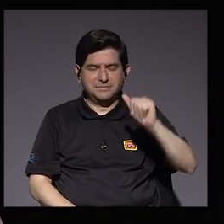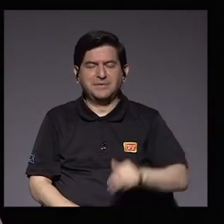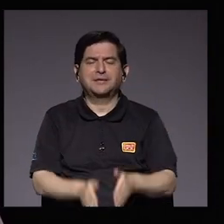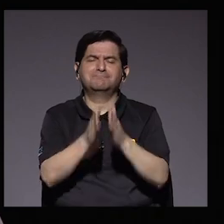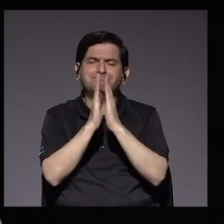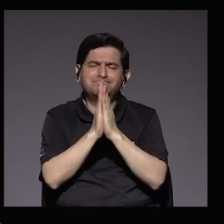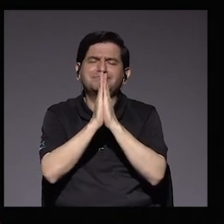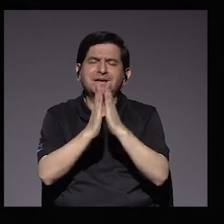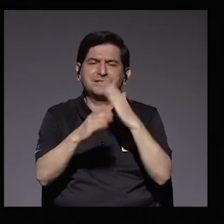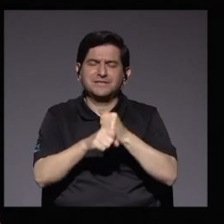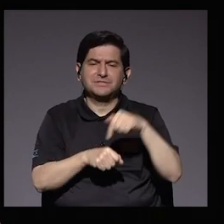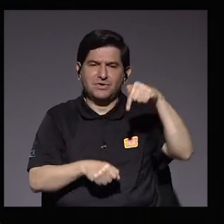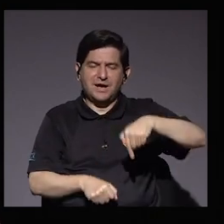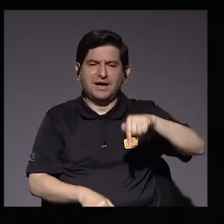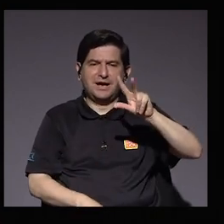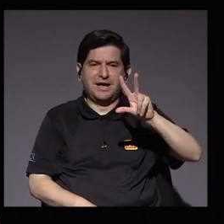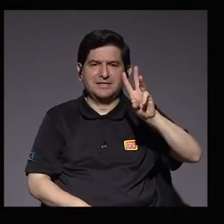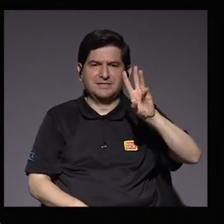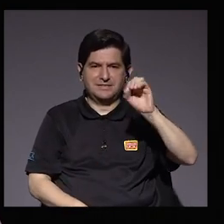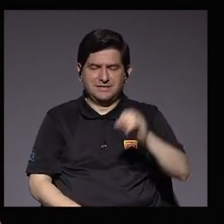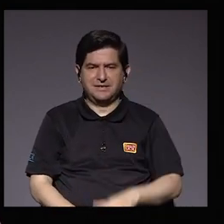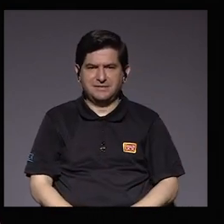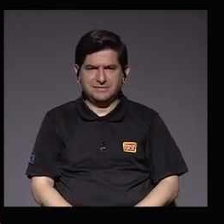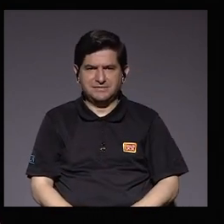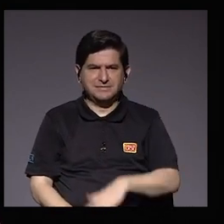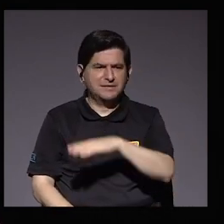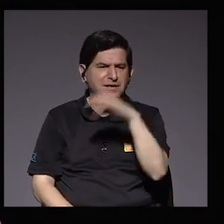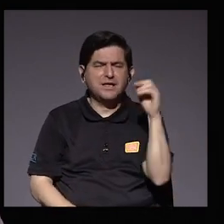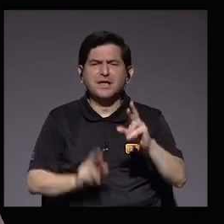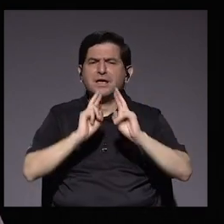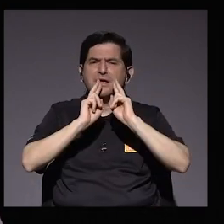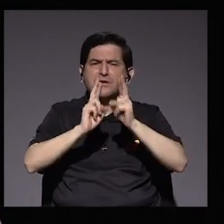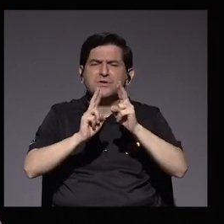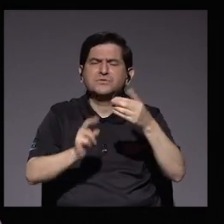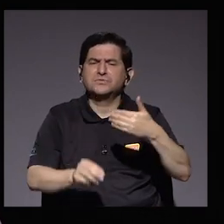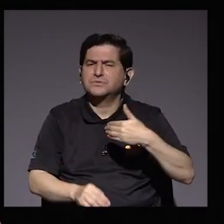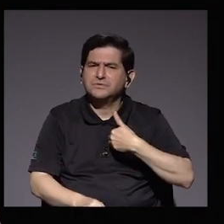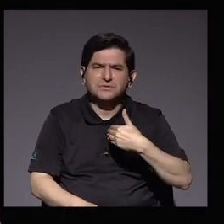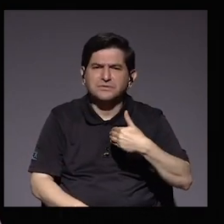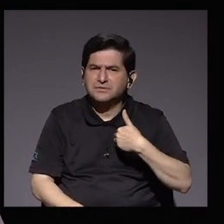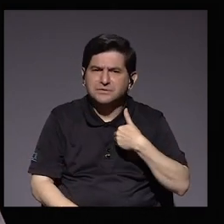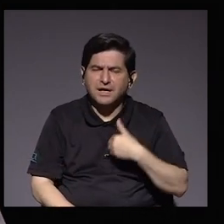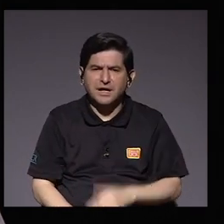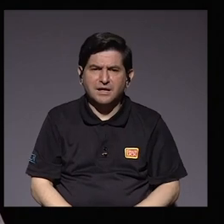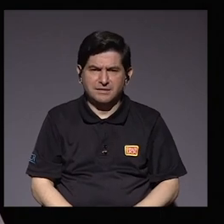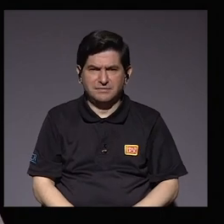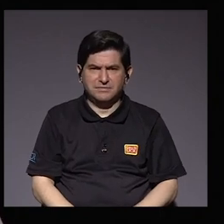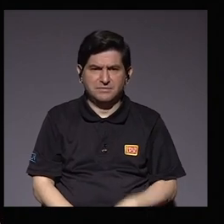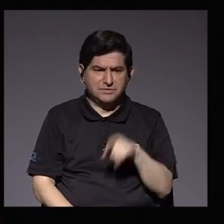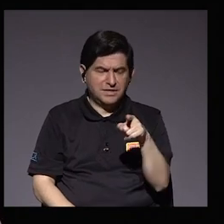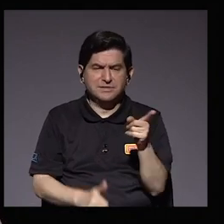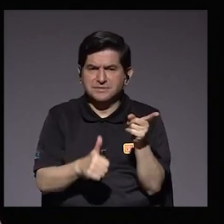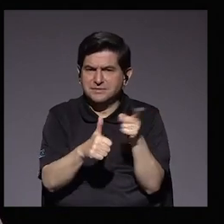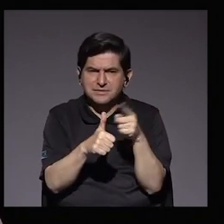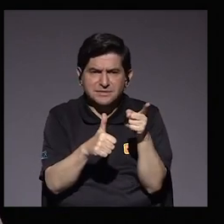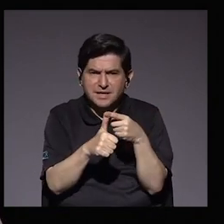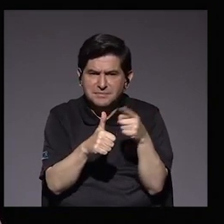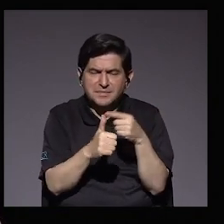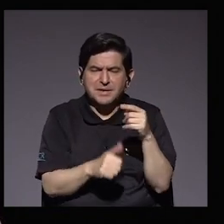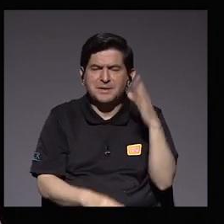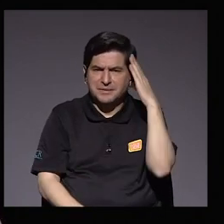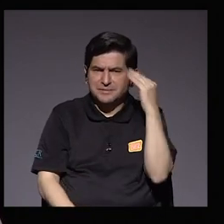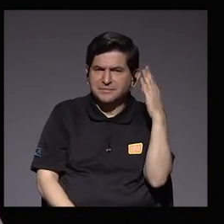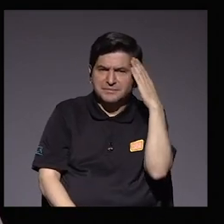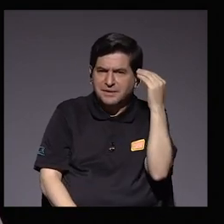Aprovechamos para hacer ese llamado acá en 360. Don Alberto, ¿y cuáles han sido los resultados en el sentido de esta primera